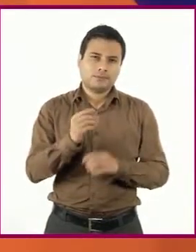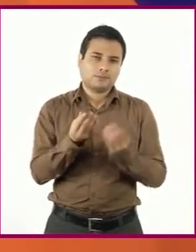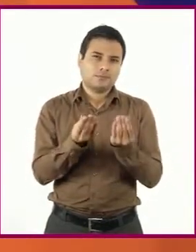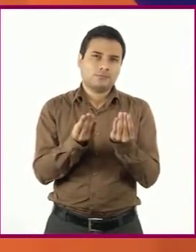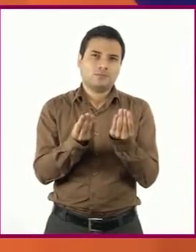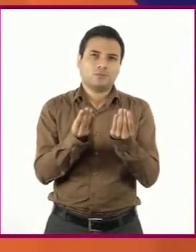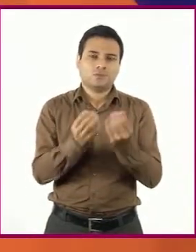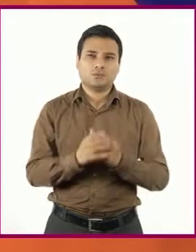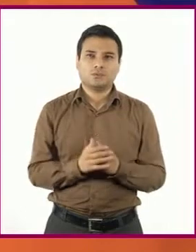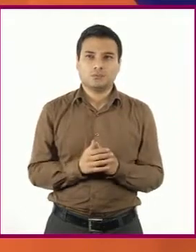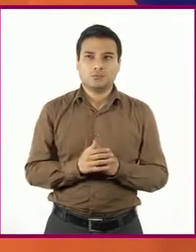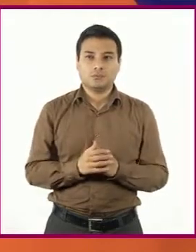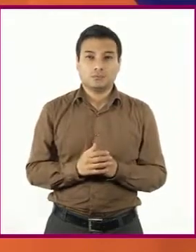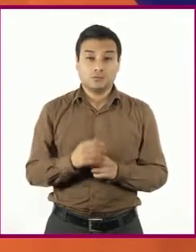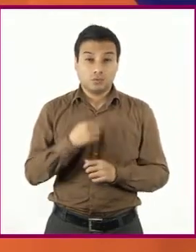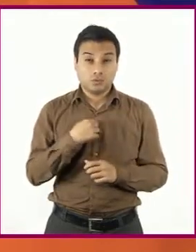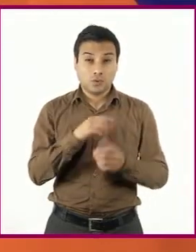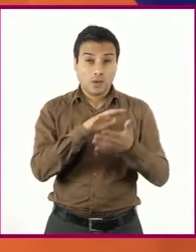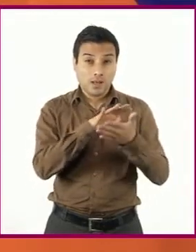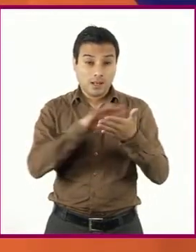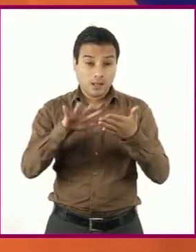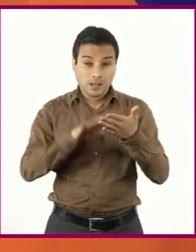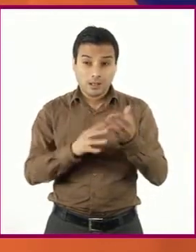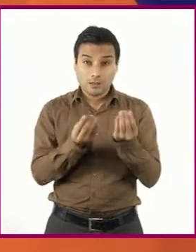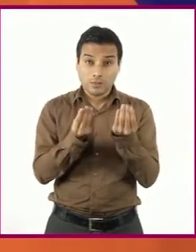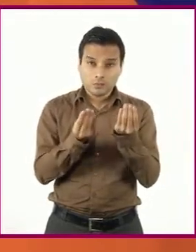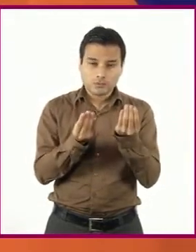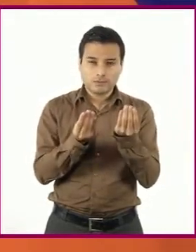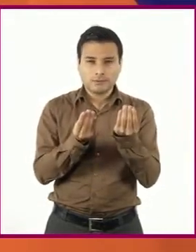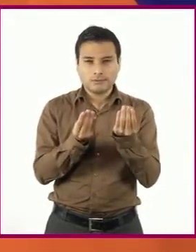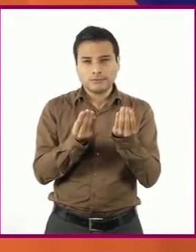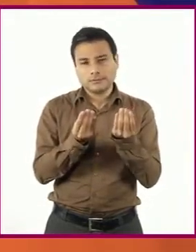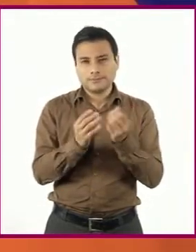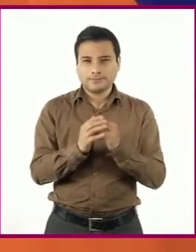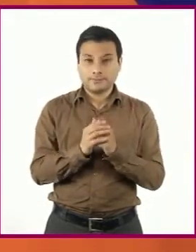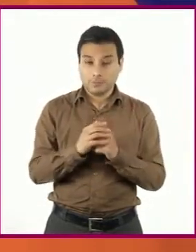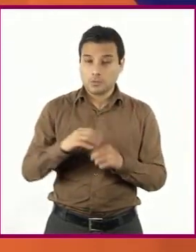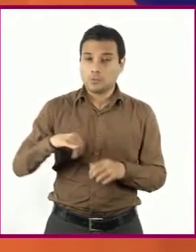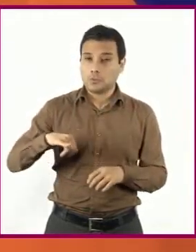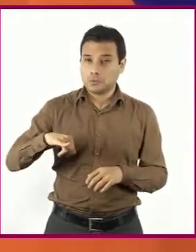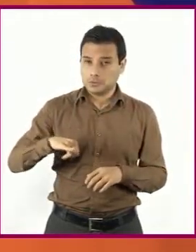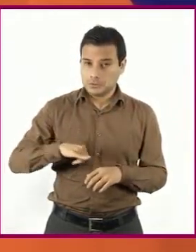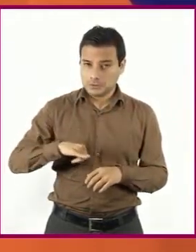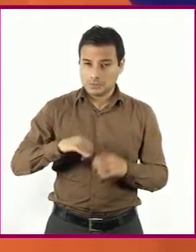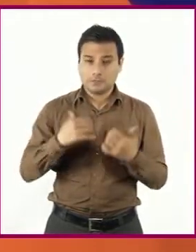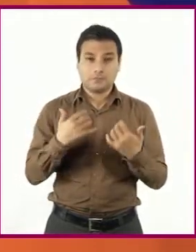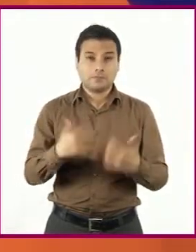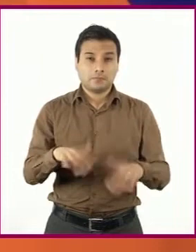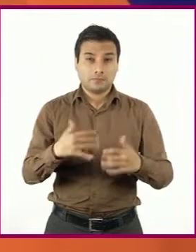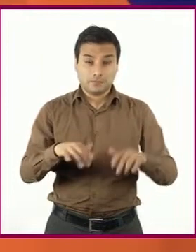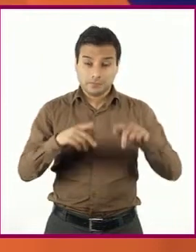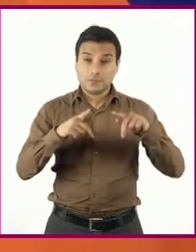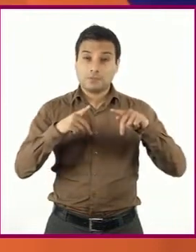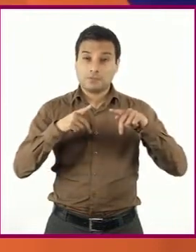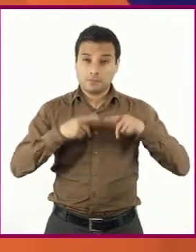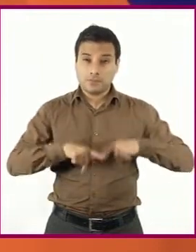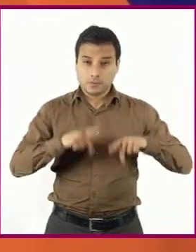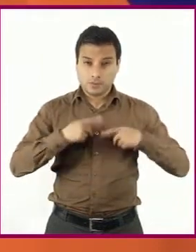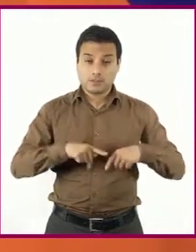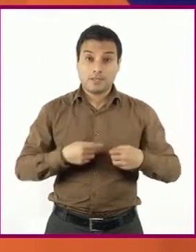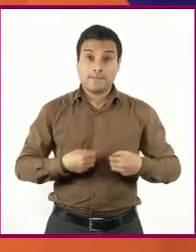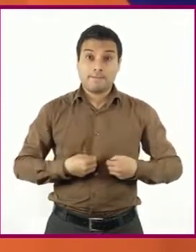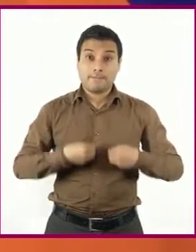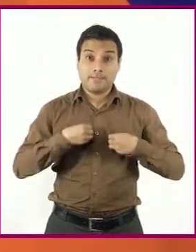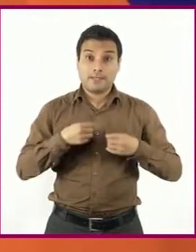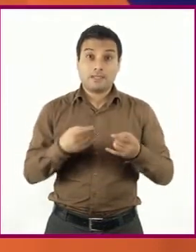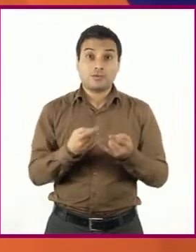No he leído tantos, aunque sí algunos, y me parece una forma muy interesante y elegante de enterarte de la vida de otras personas sin que parezca